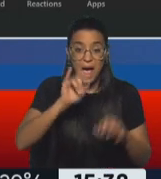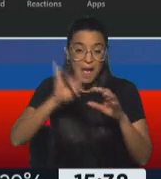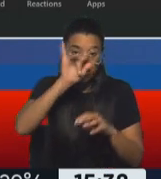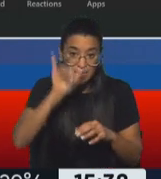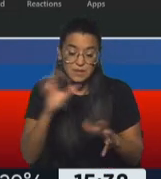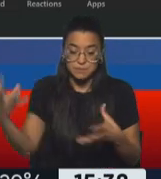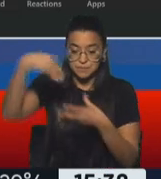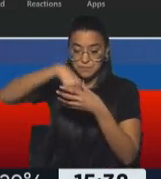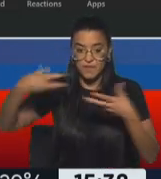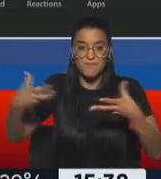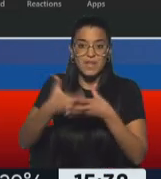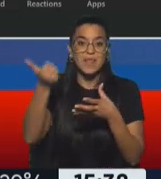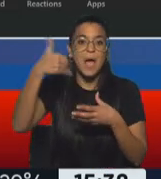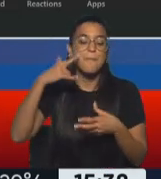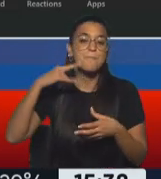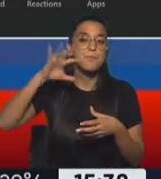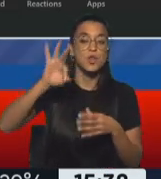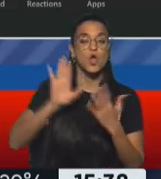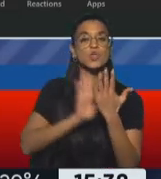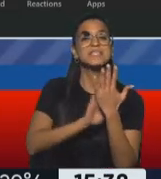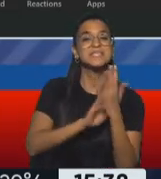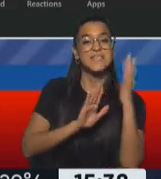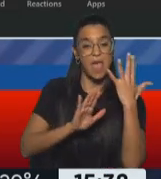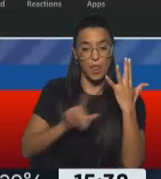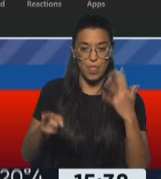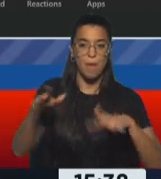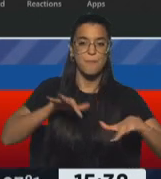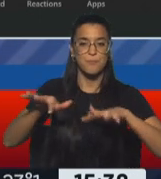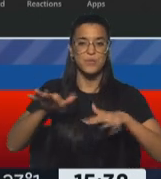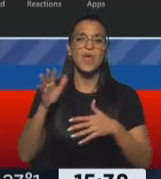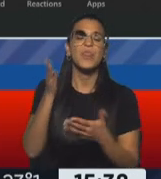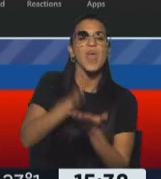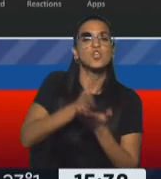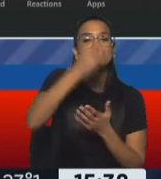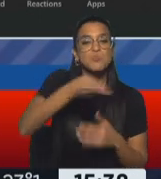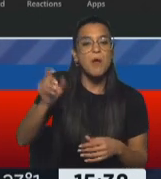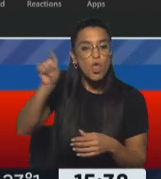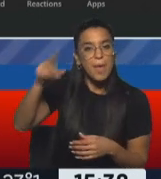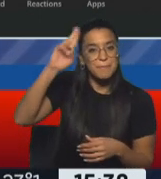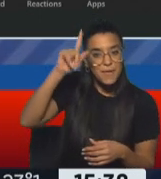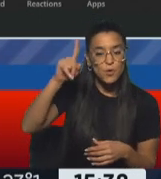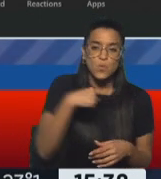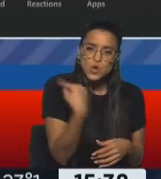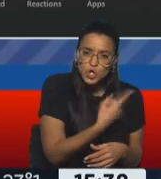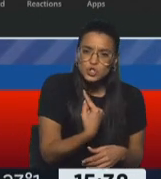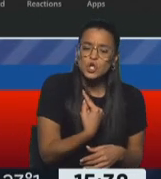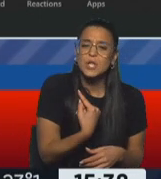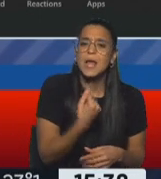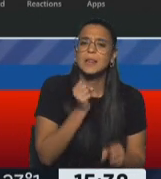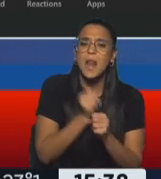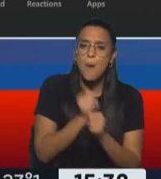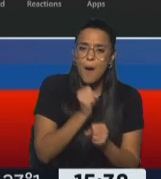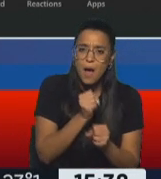al Frente Amplio nosotros somos mujeres de izquierda, trabajamos, venimos del movimiento de derechos humanos de Perú y bueno, hemos trabajado con,